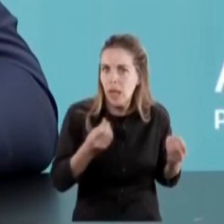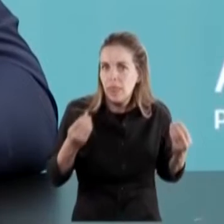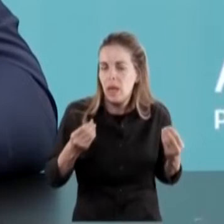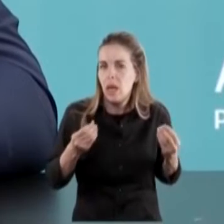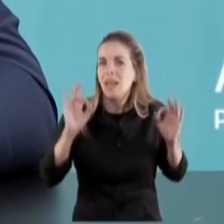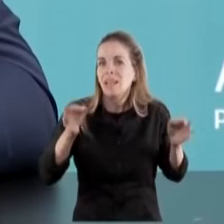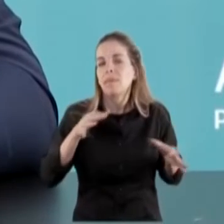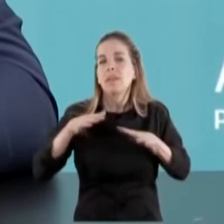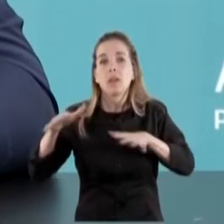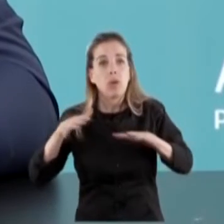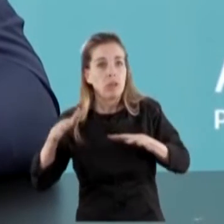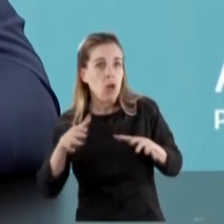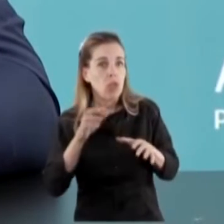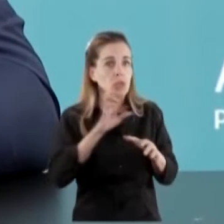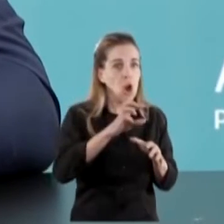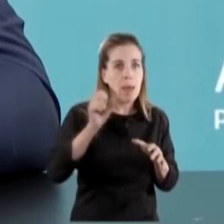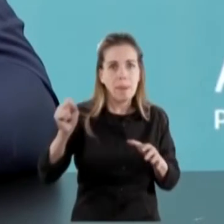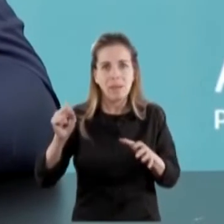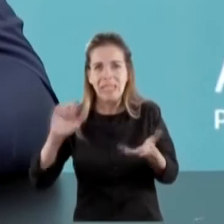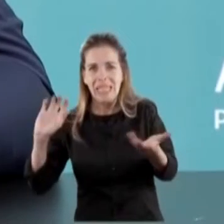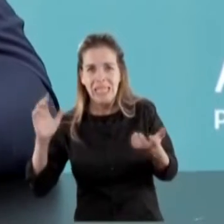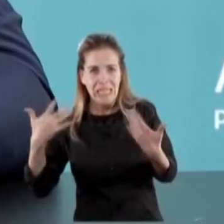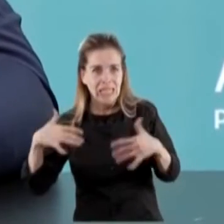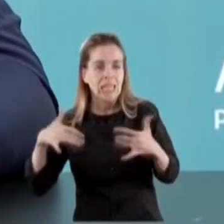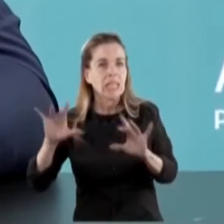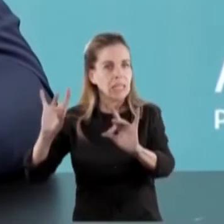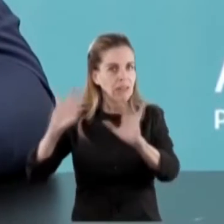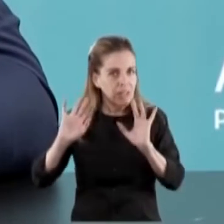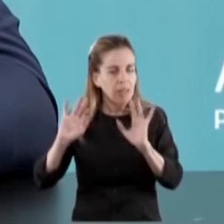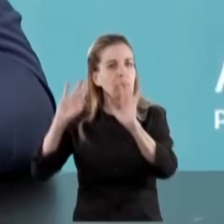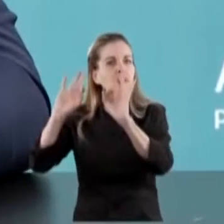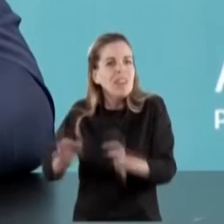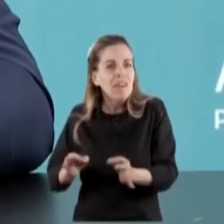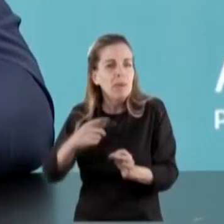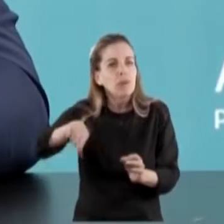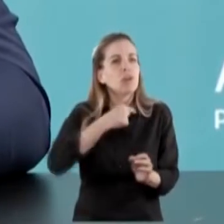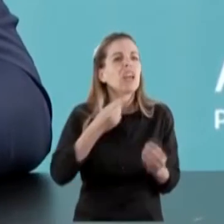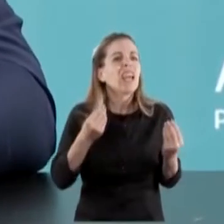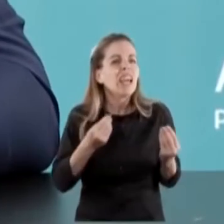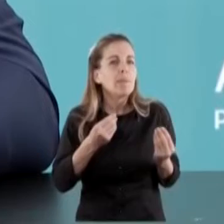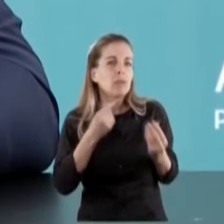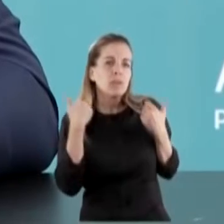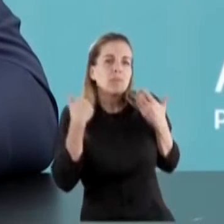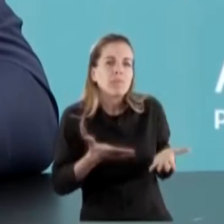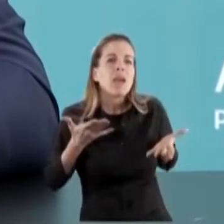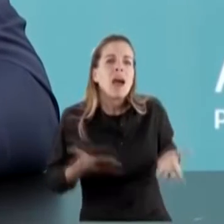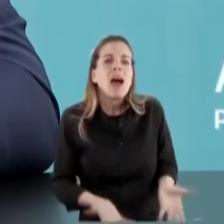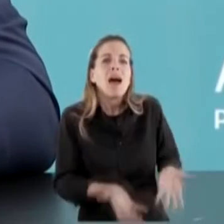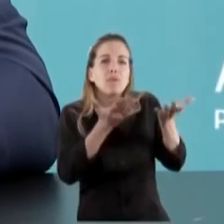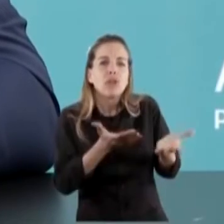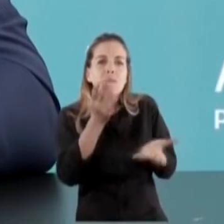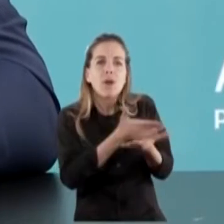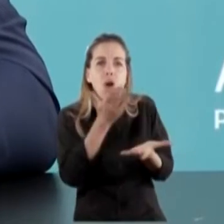conocida, pero lo que buscamos es seguir produciendo. Y entonces, todas las medidas que vamos tomando